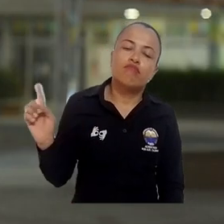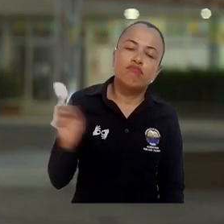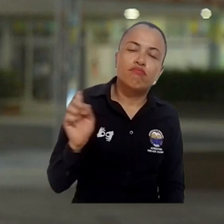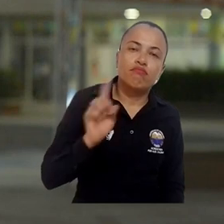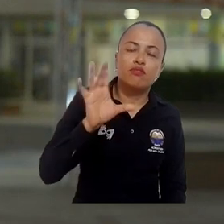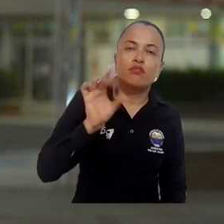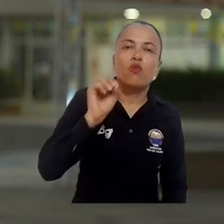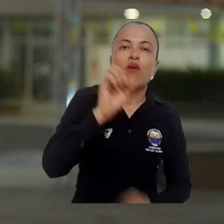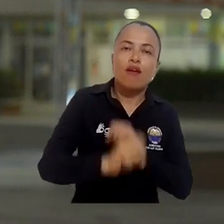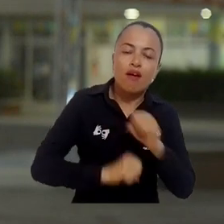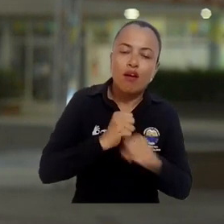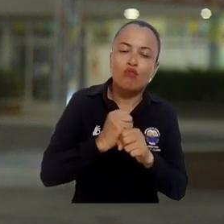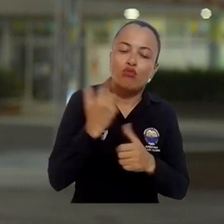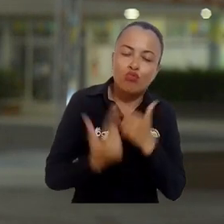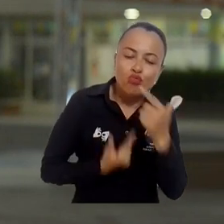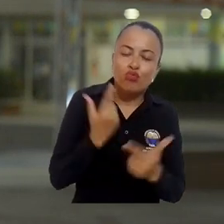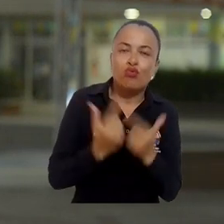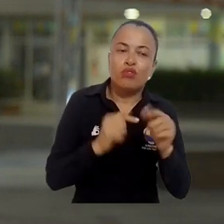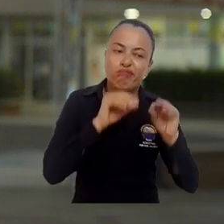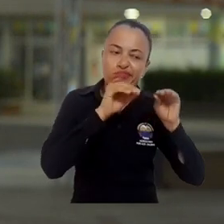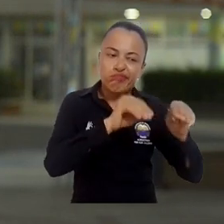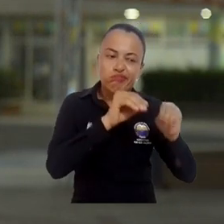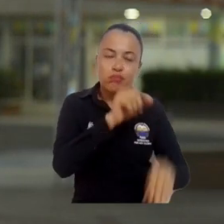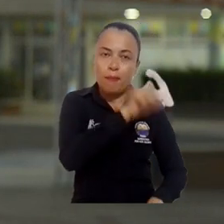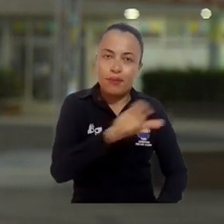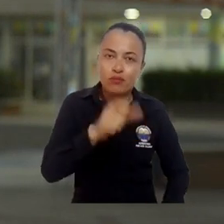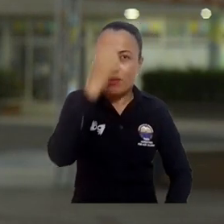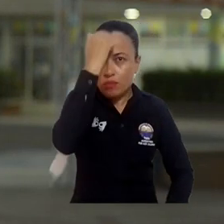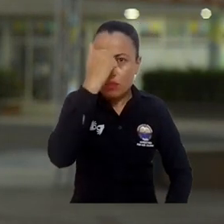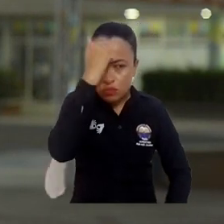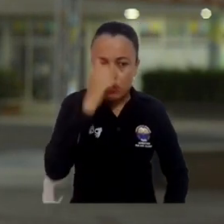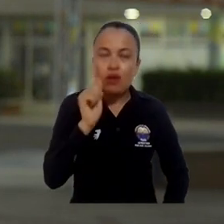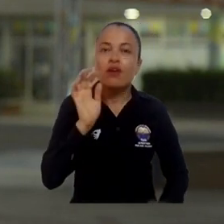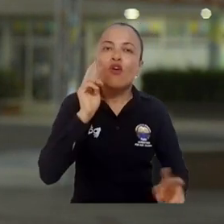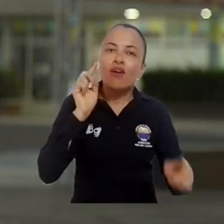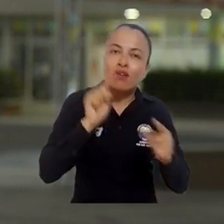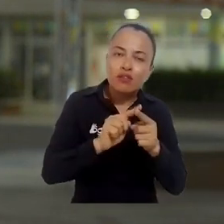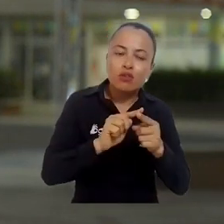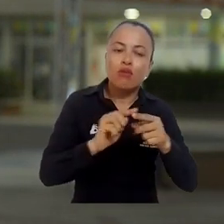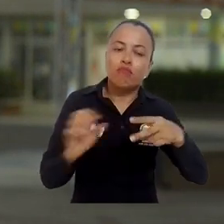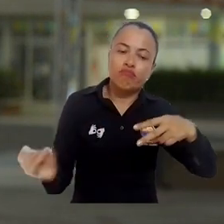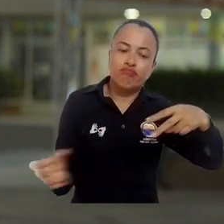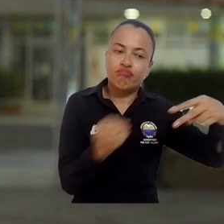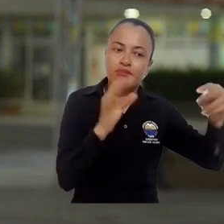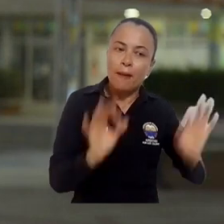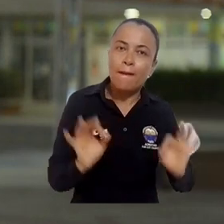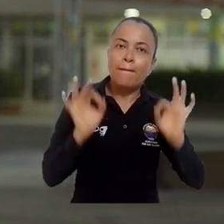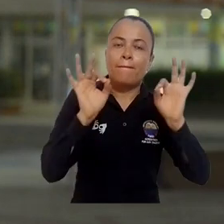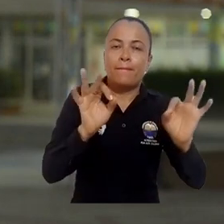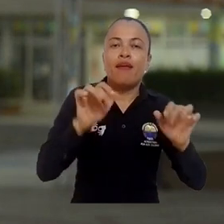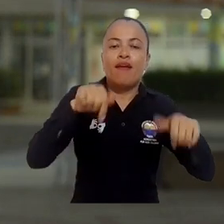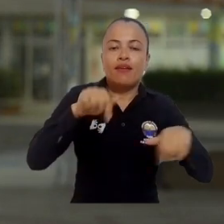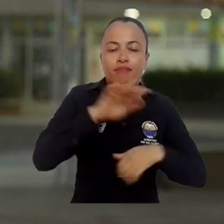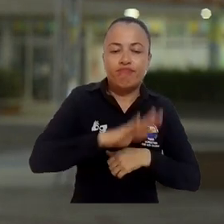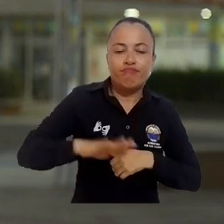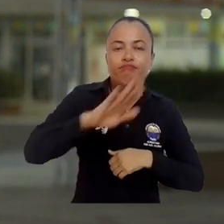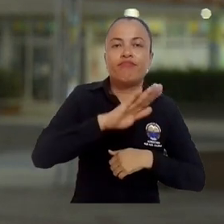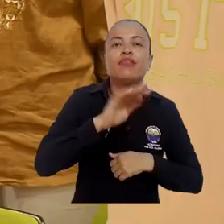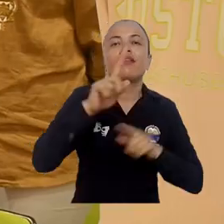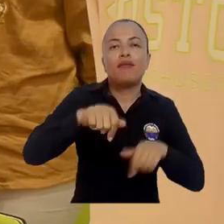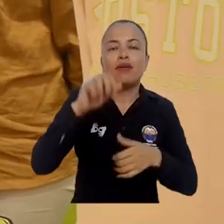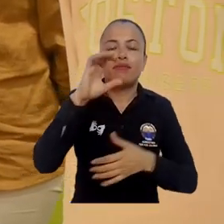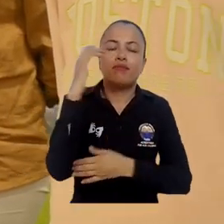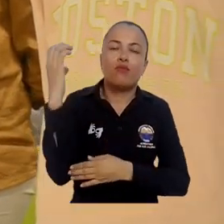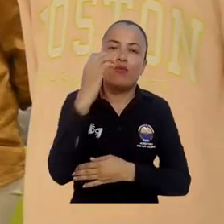50 años de lucha formando profesores para el mejoramiento de la calidad educativa en la región y por qué no decirlo en el